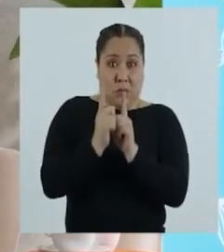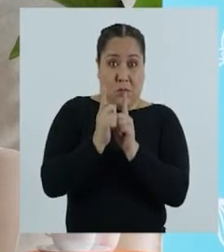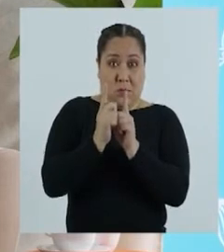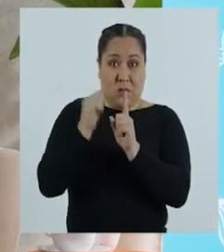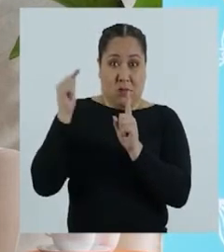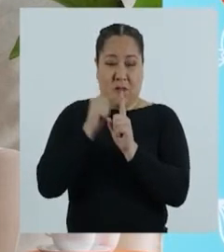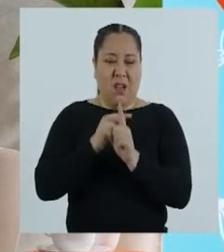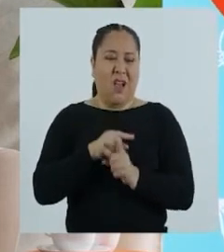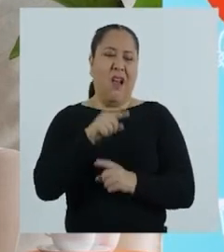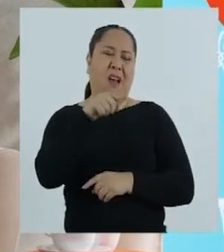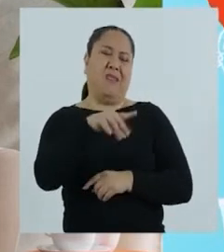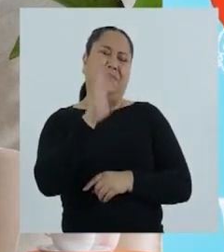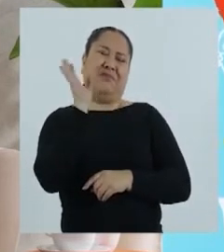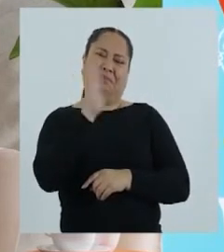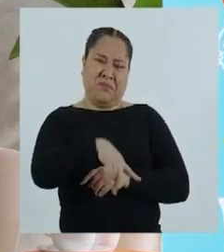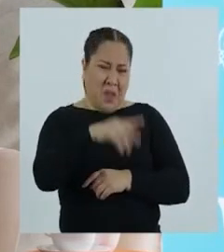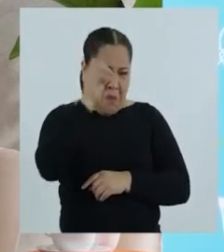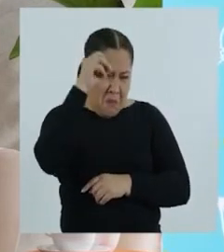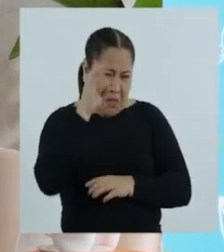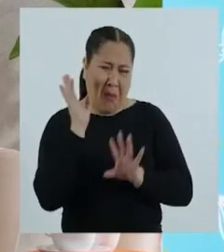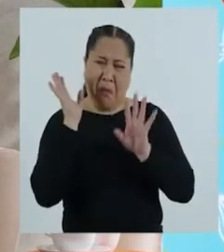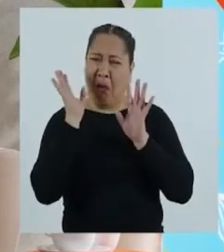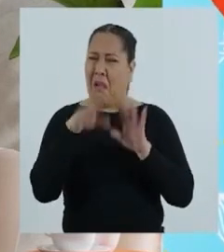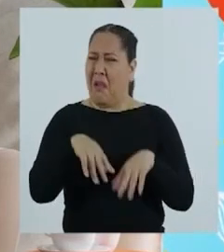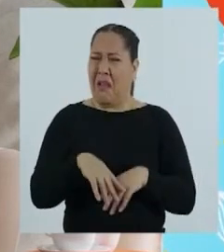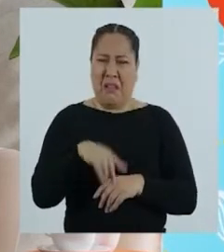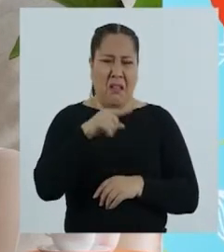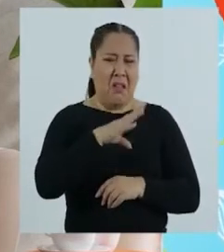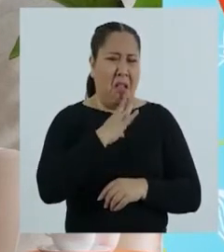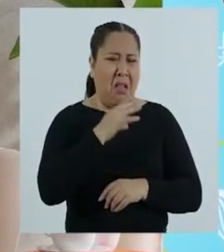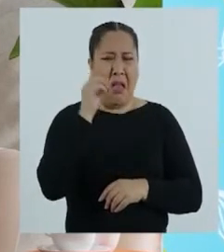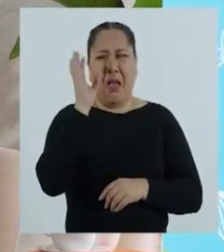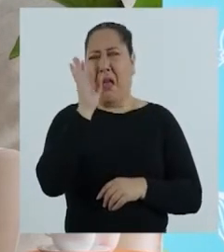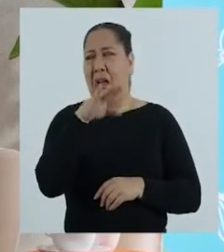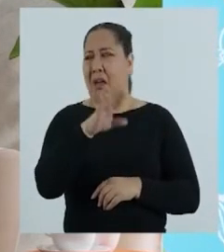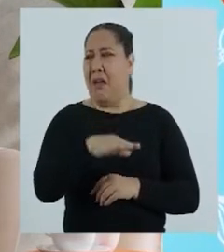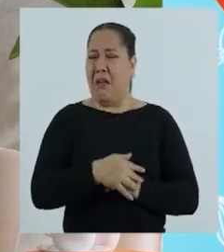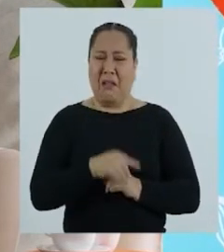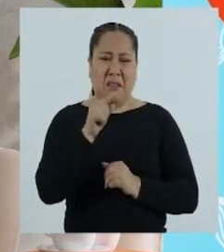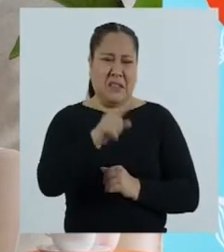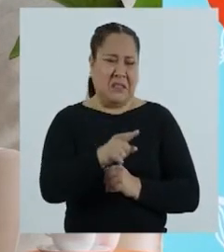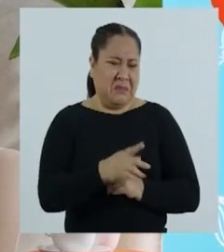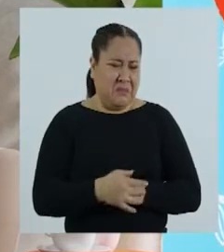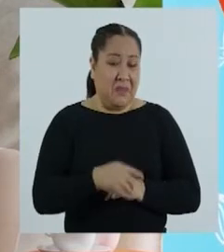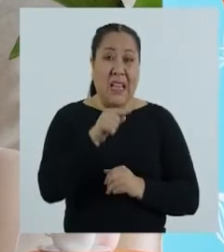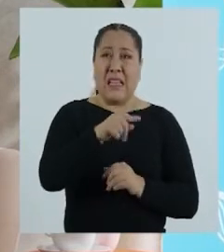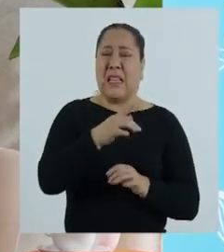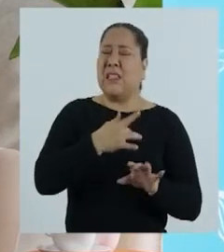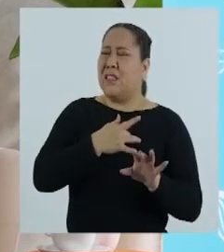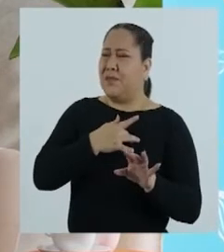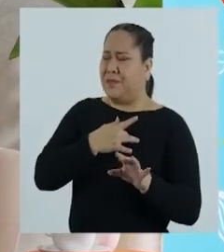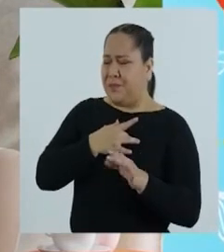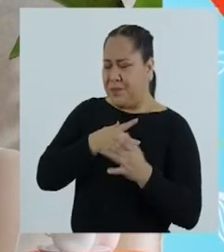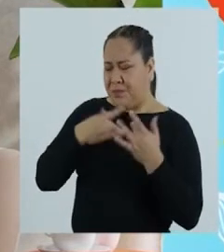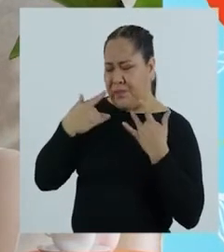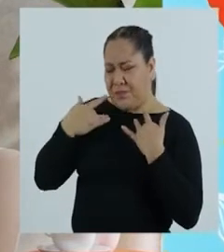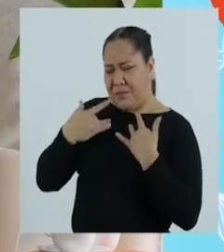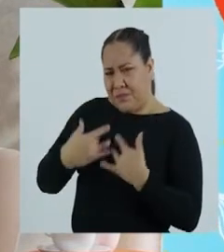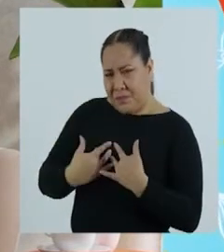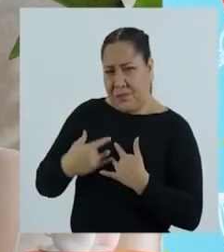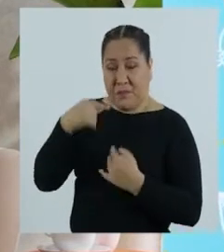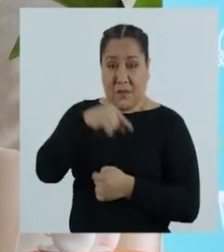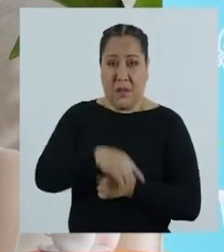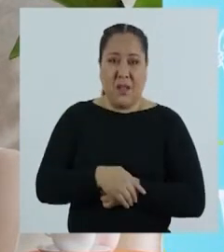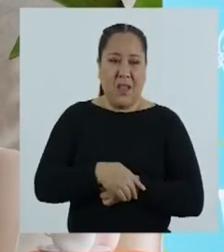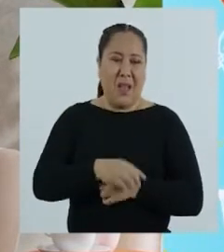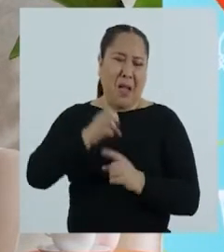personas que la conforman se burlan de sus opiniones, se dicen cosas que desagradan o hacen sentir mal a la